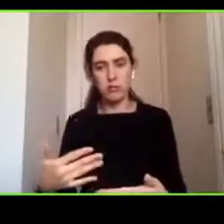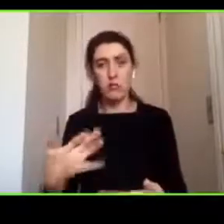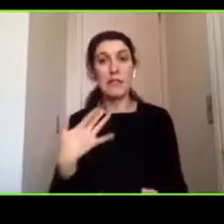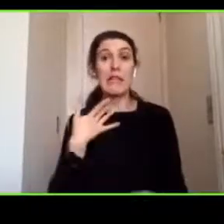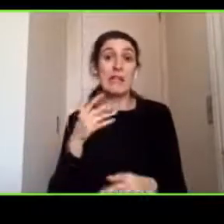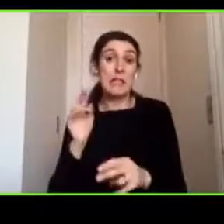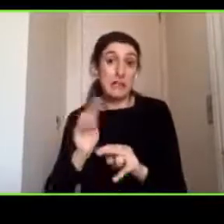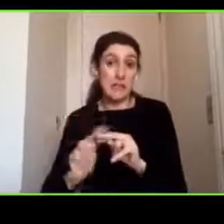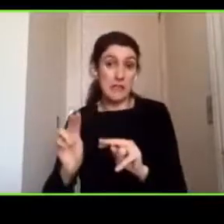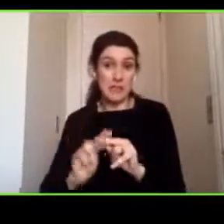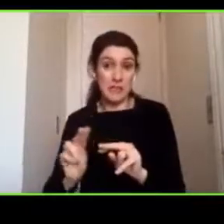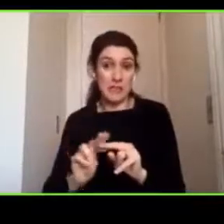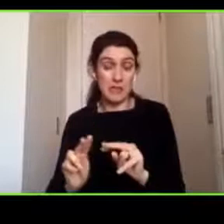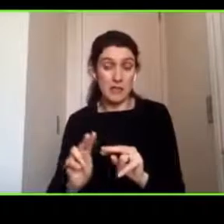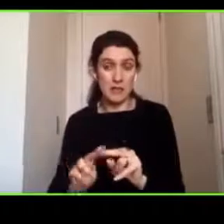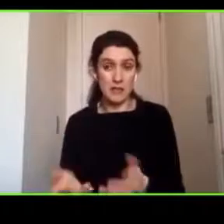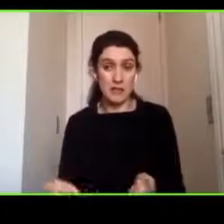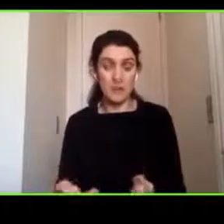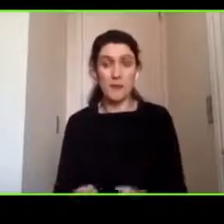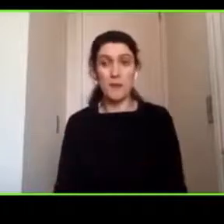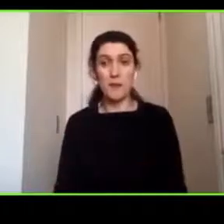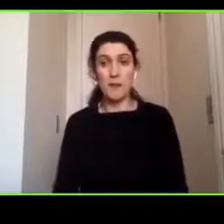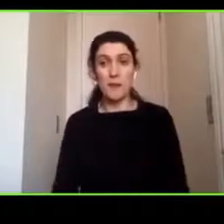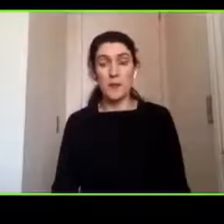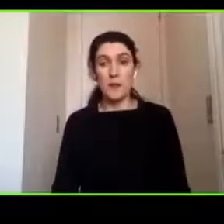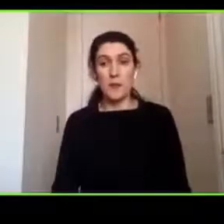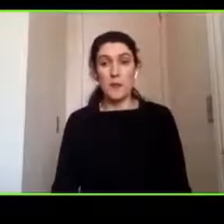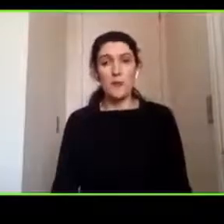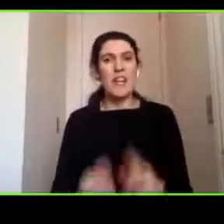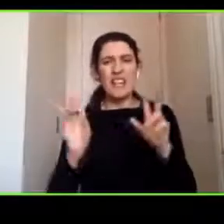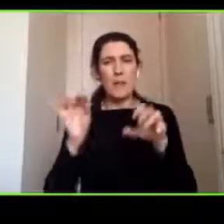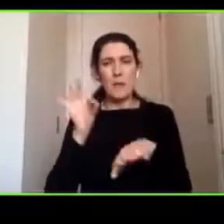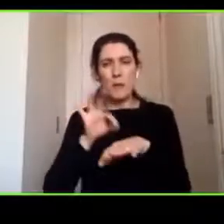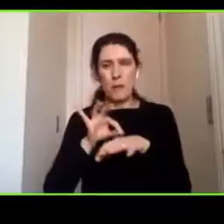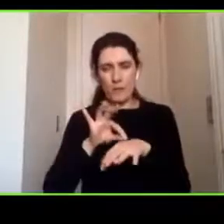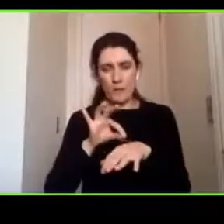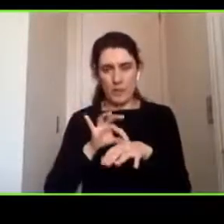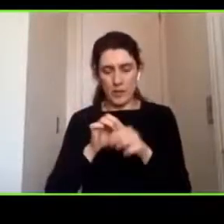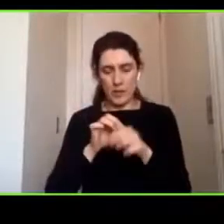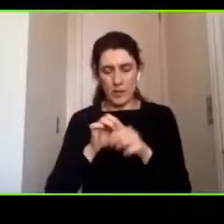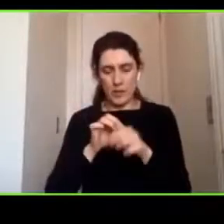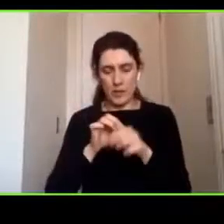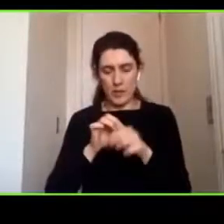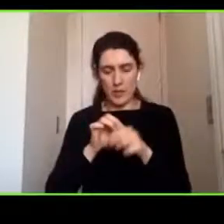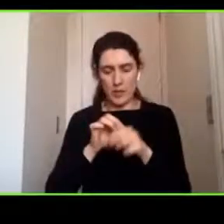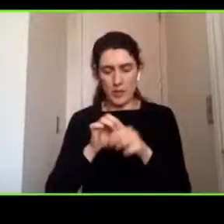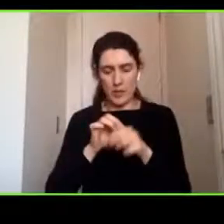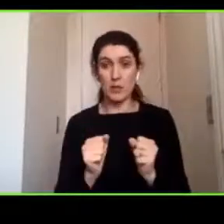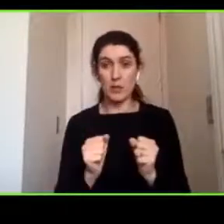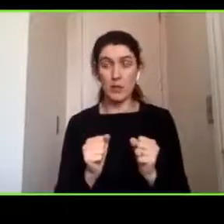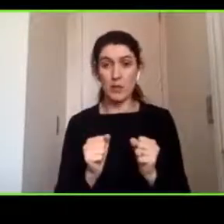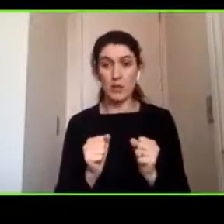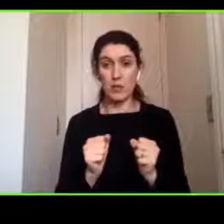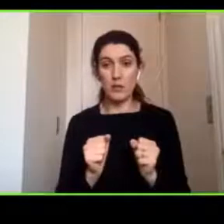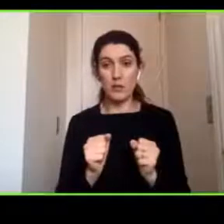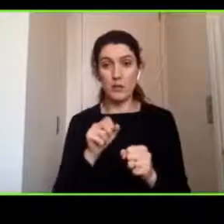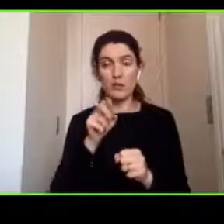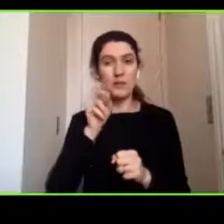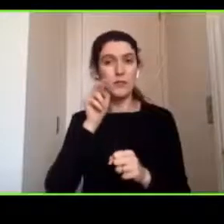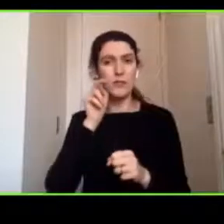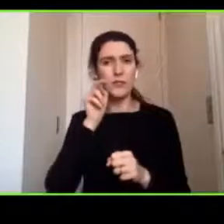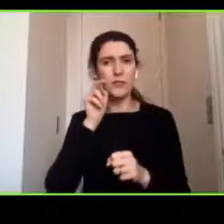intervención clínicamente es posible sin test neuropsicológico